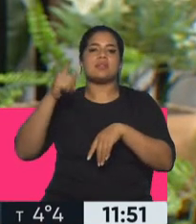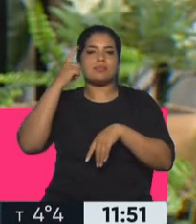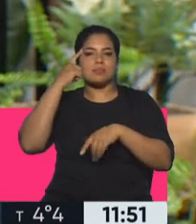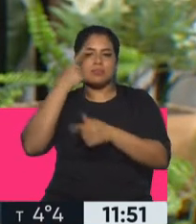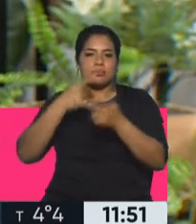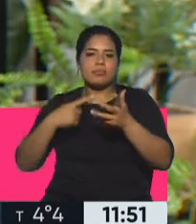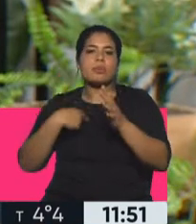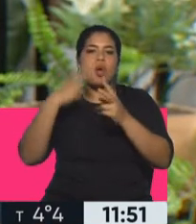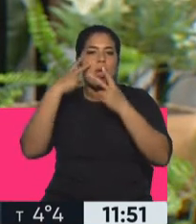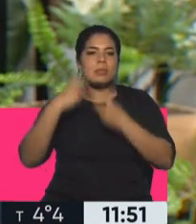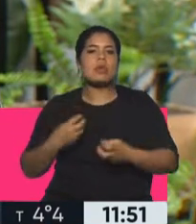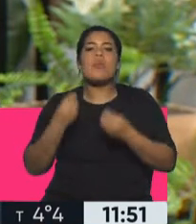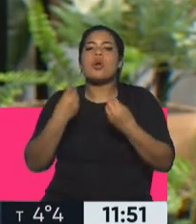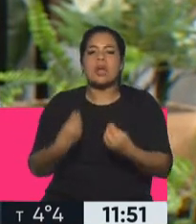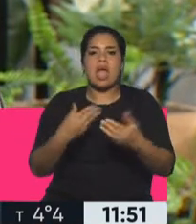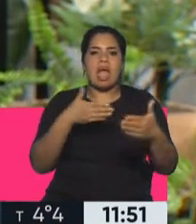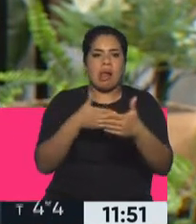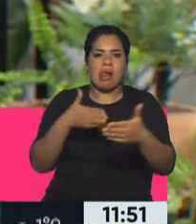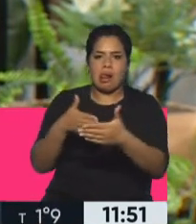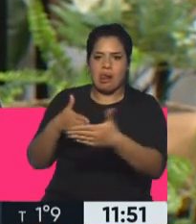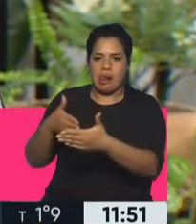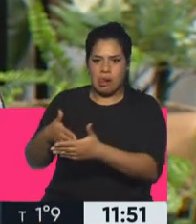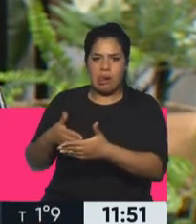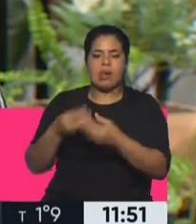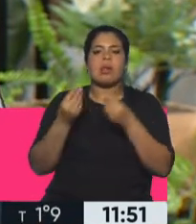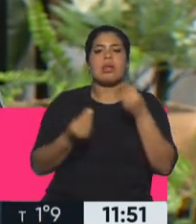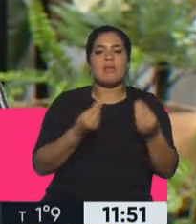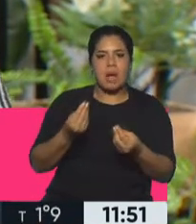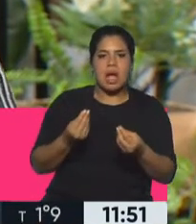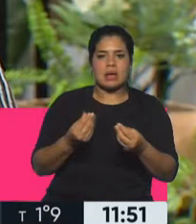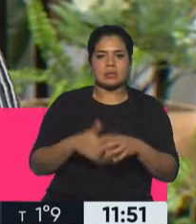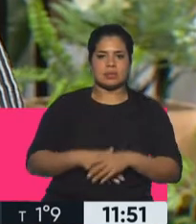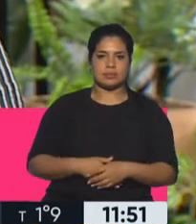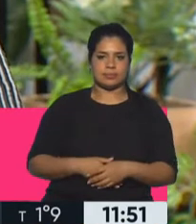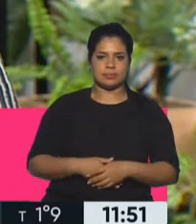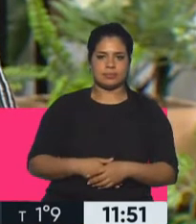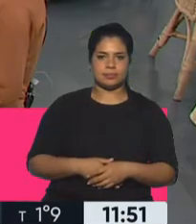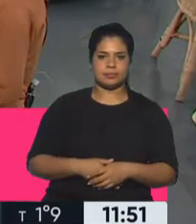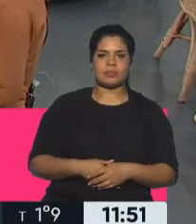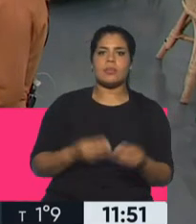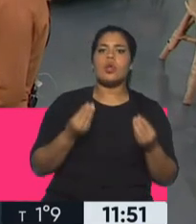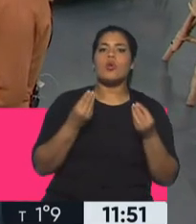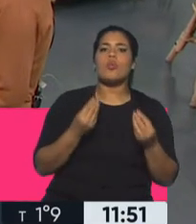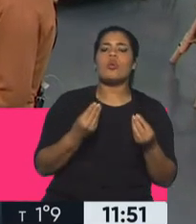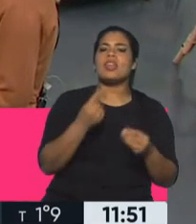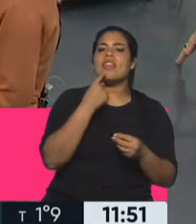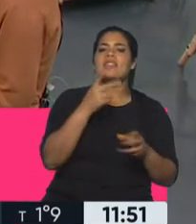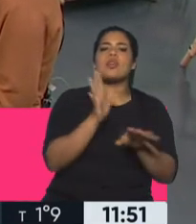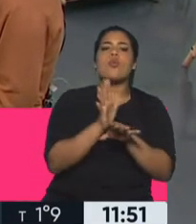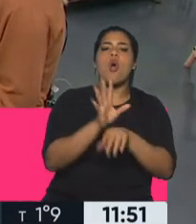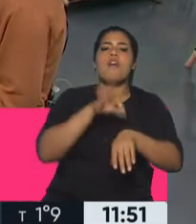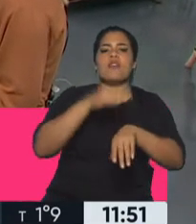por qué hay tantas barreras para el acceso, por qué pasa con las representaciones sociales, etc. Mariana, ¿y por qué se le llama la enfermedad silenciosa?